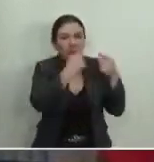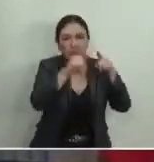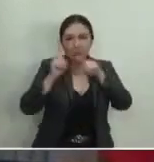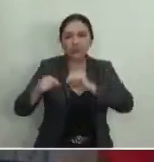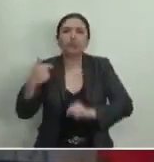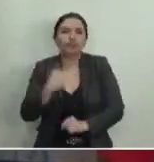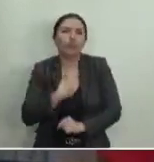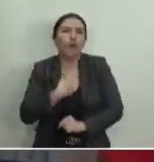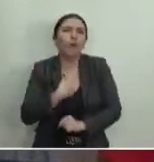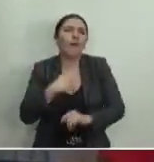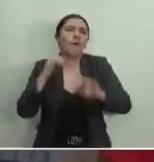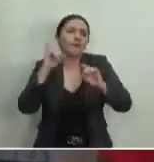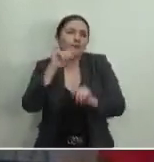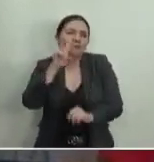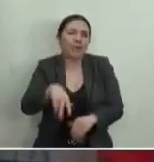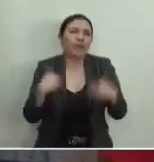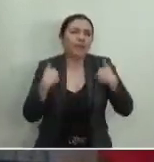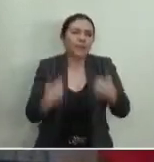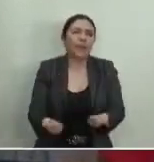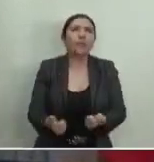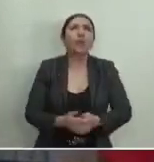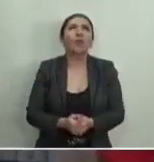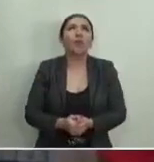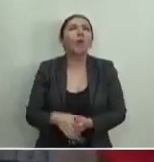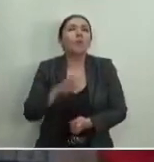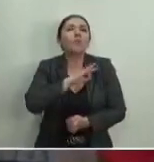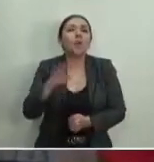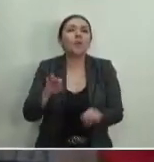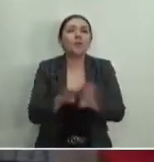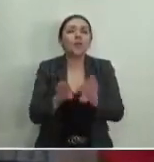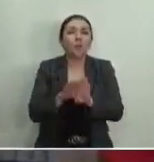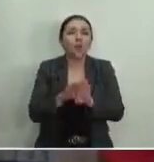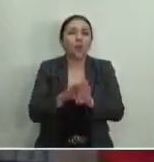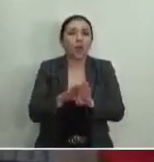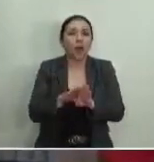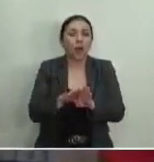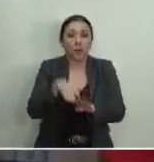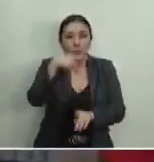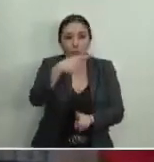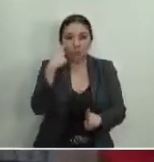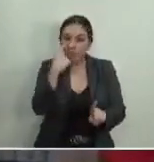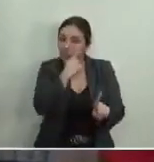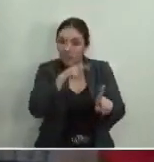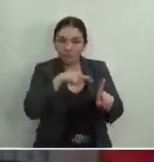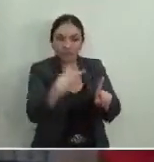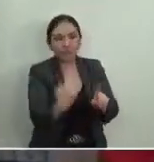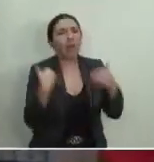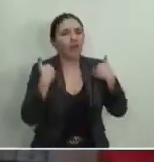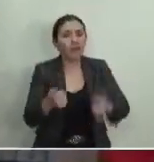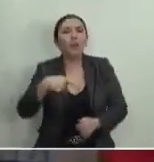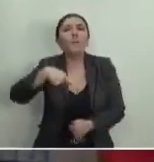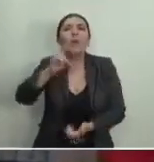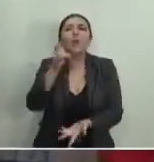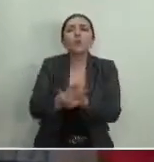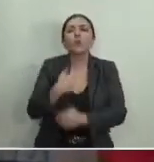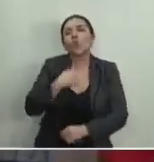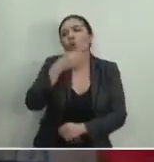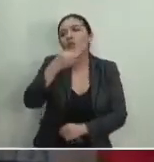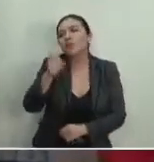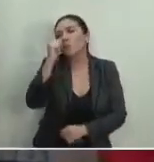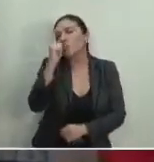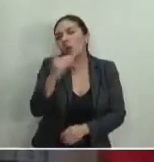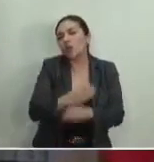Yo he comprendido que también puede verse con los ojos que usted lo plantea. Lo único que yo quiero señalar